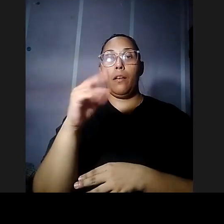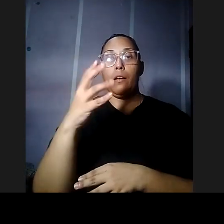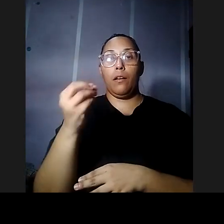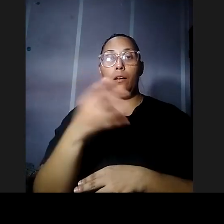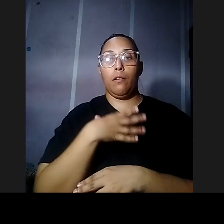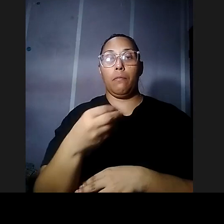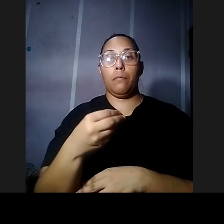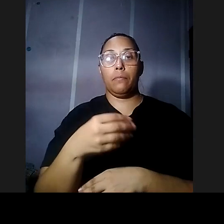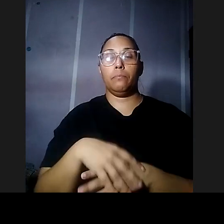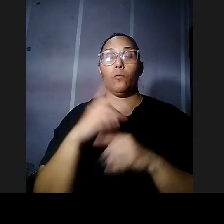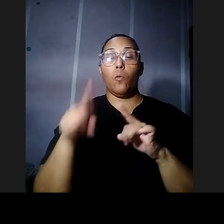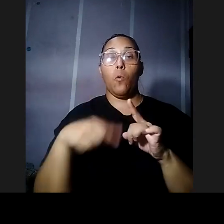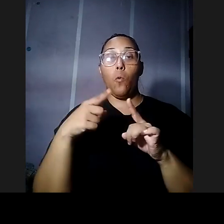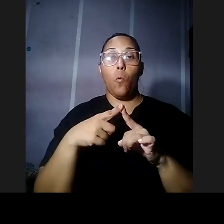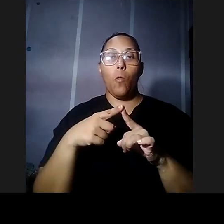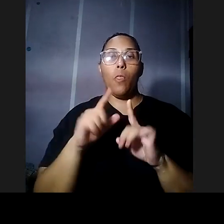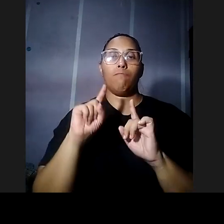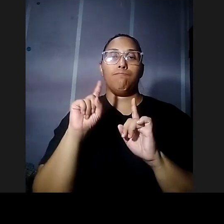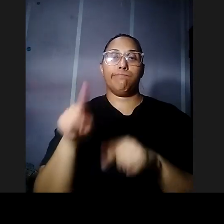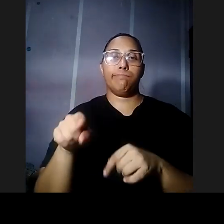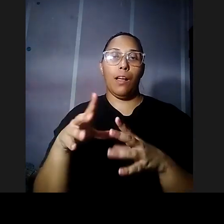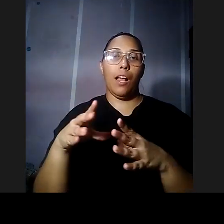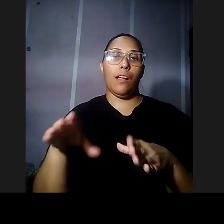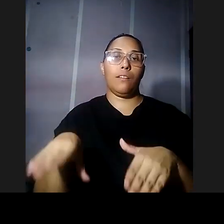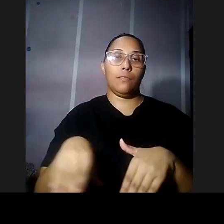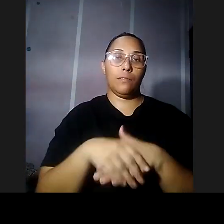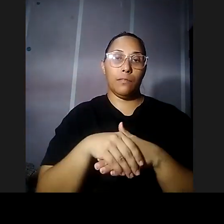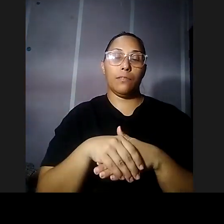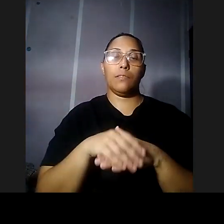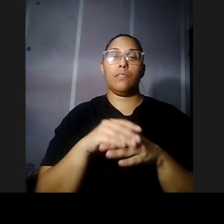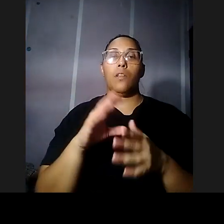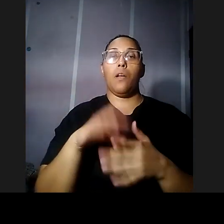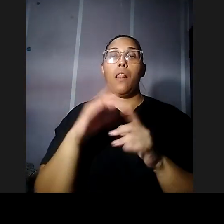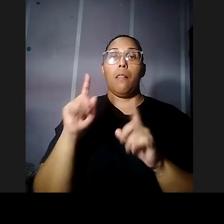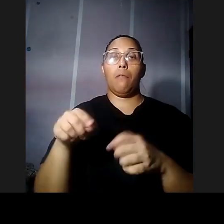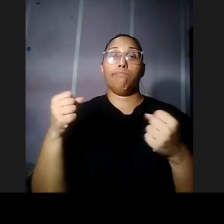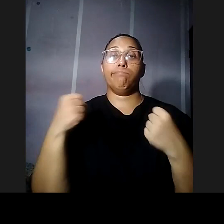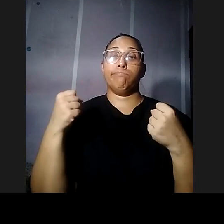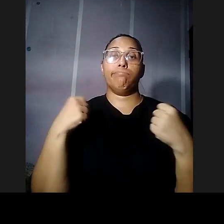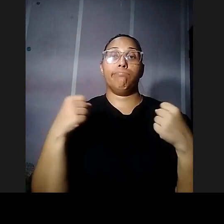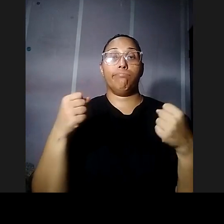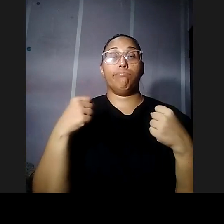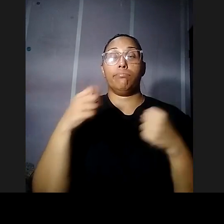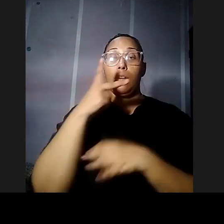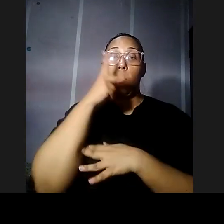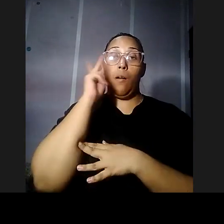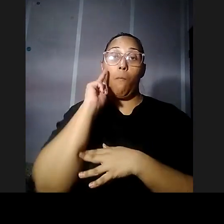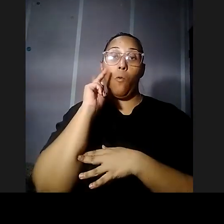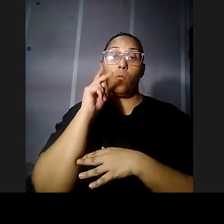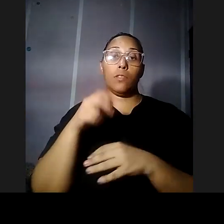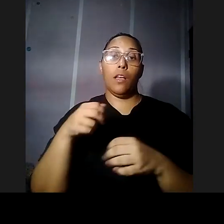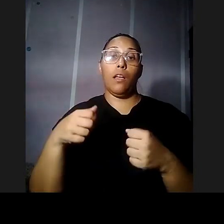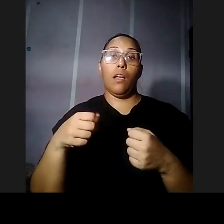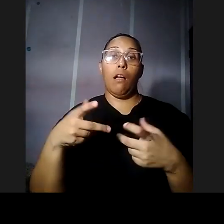cuando él está de luna de miel él viaja de Mayagüez para Ponce y en el camino lo interceptaron los que llamaban que eran unos